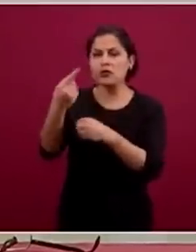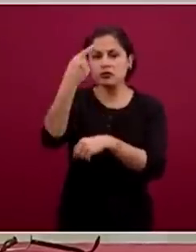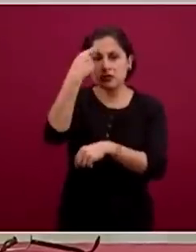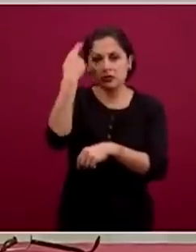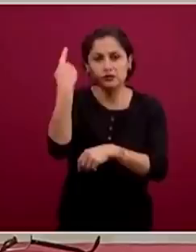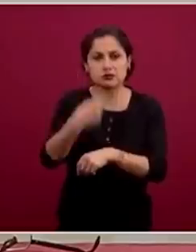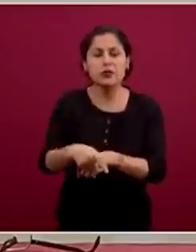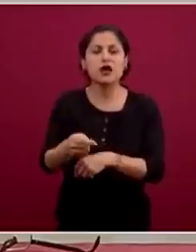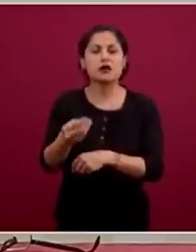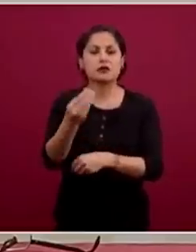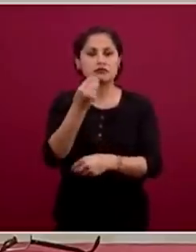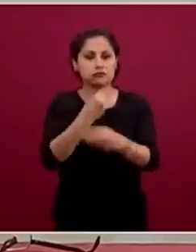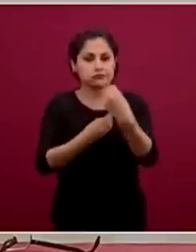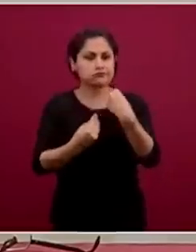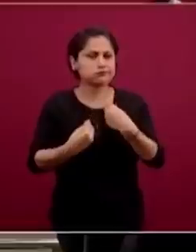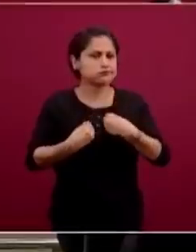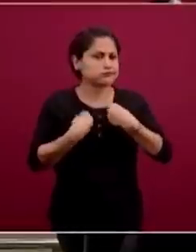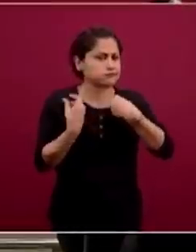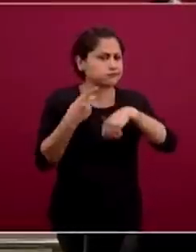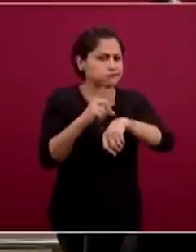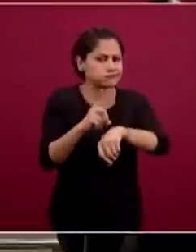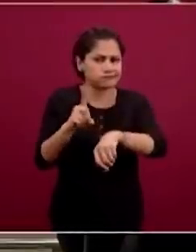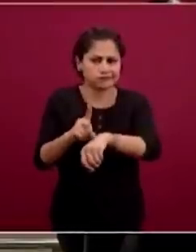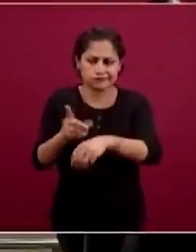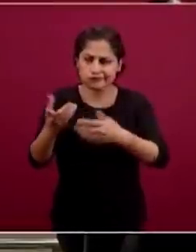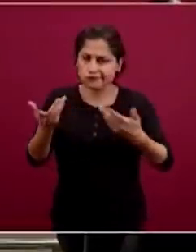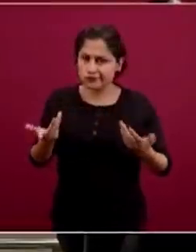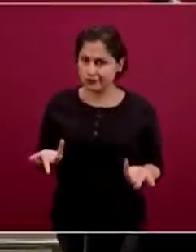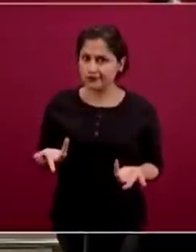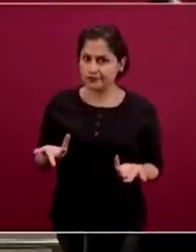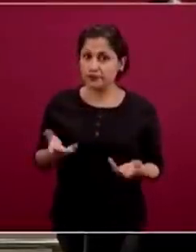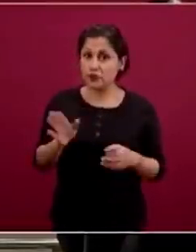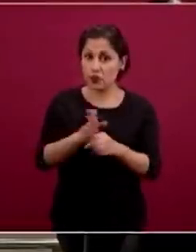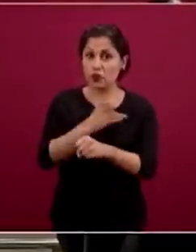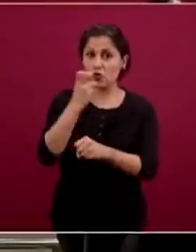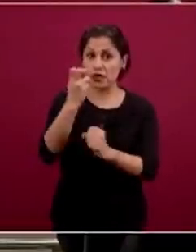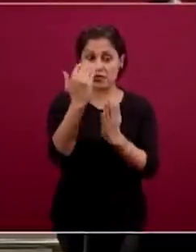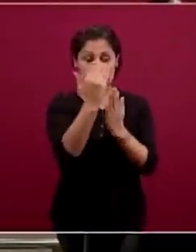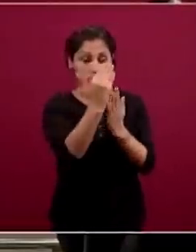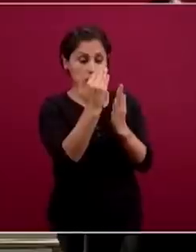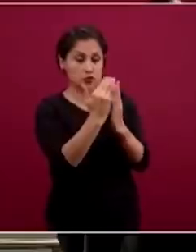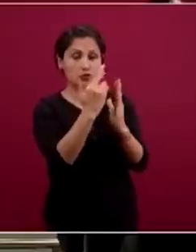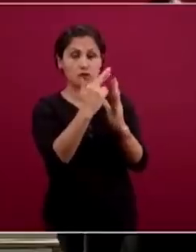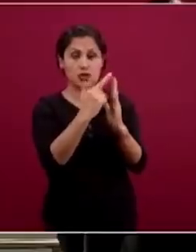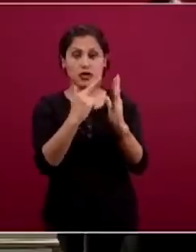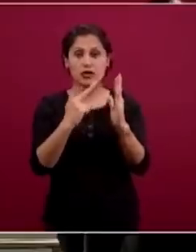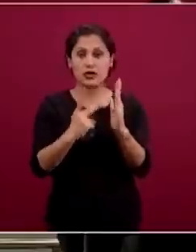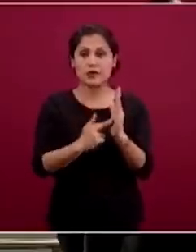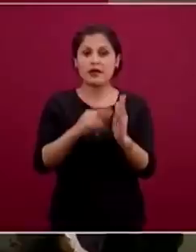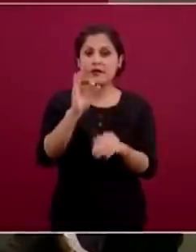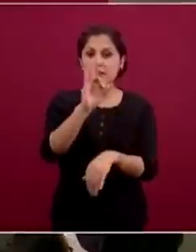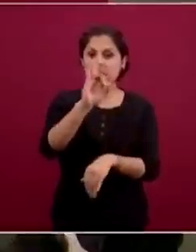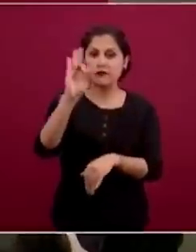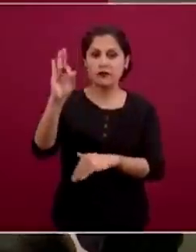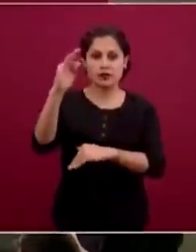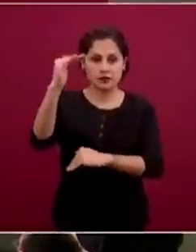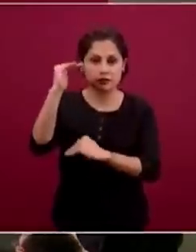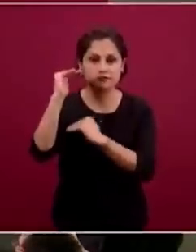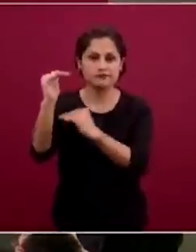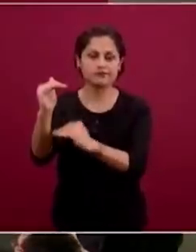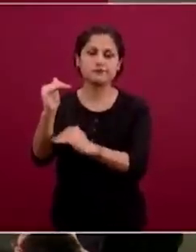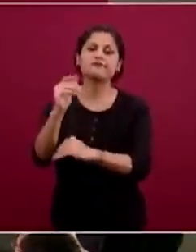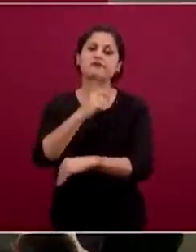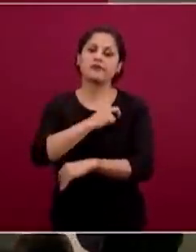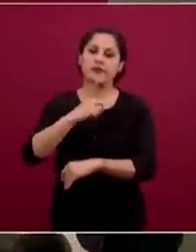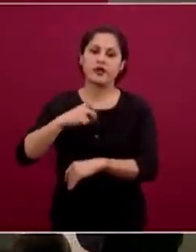Por lo tanto, las medidas tienen un límite, no se pueden poner de manera indefinida porque